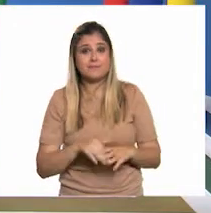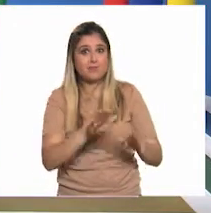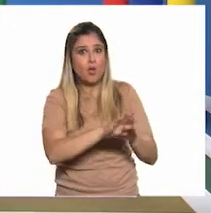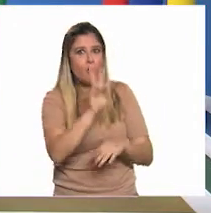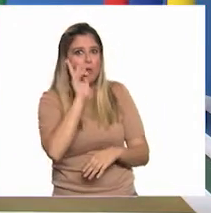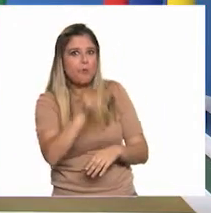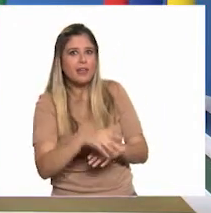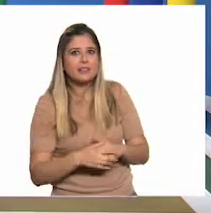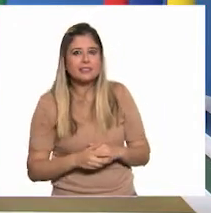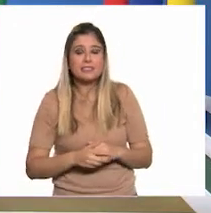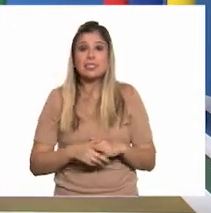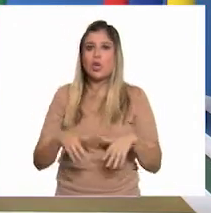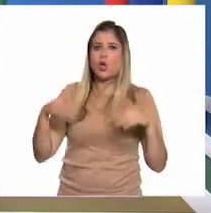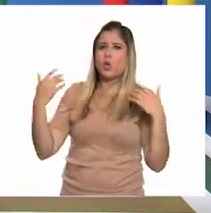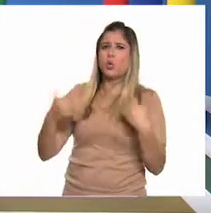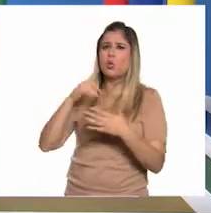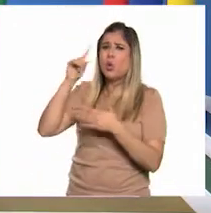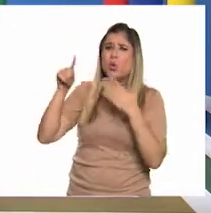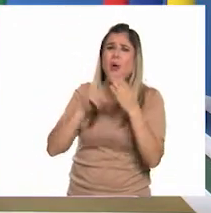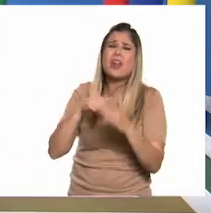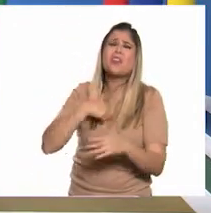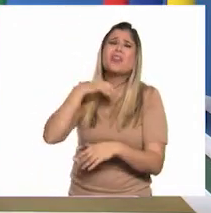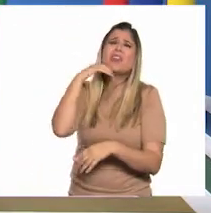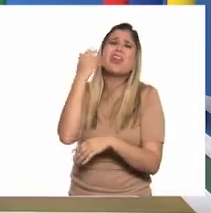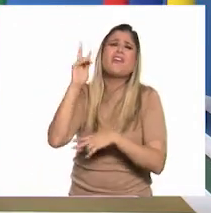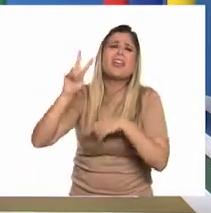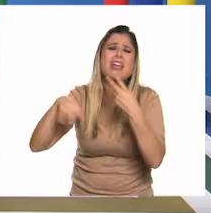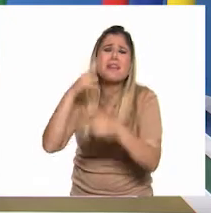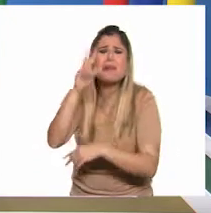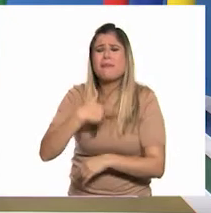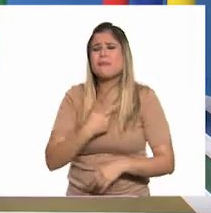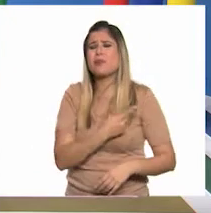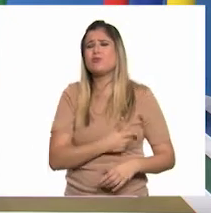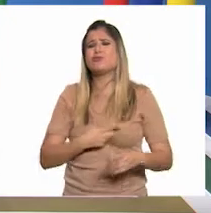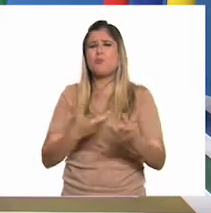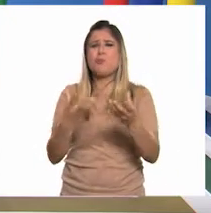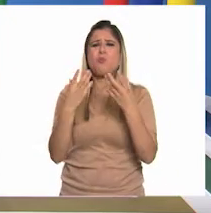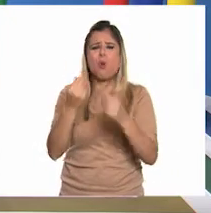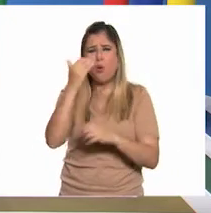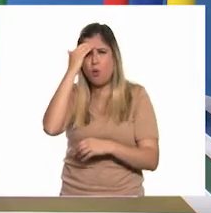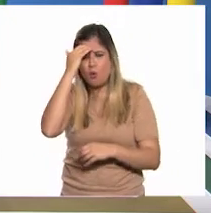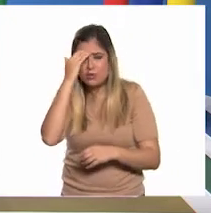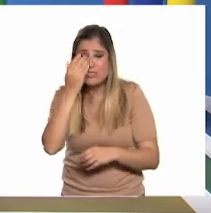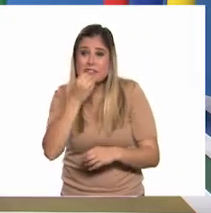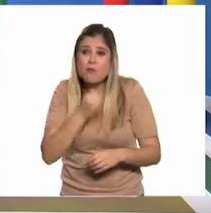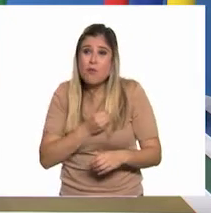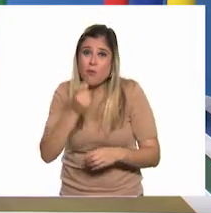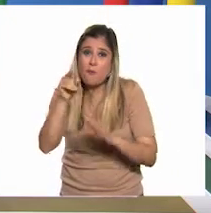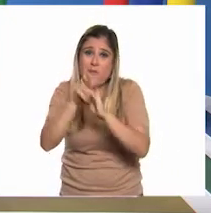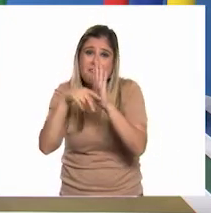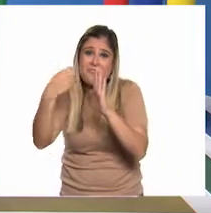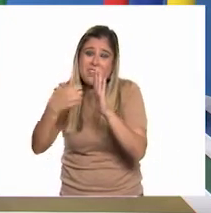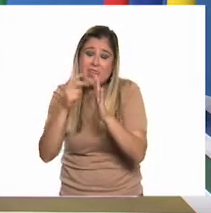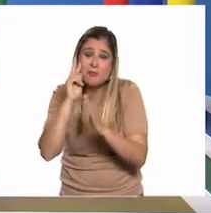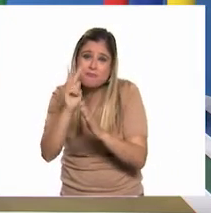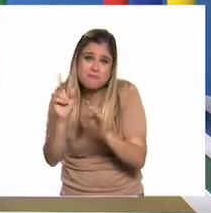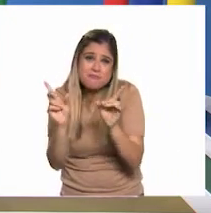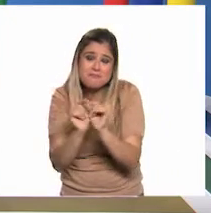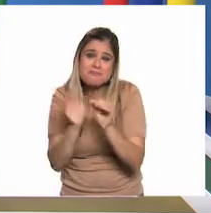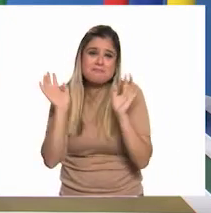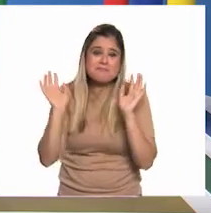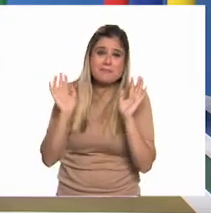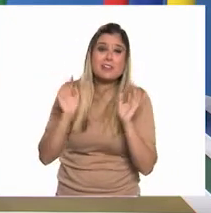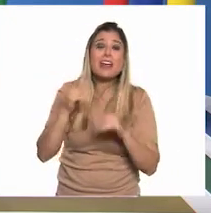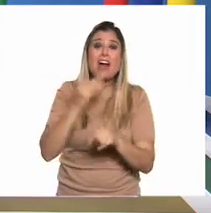Maestro, es del lugar al que quiero ir. Me gustó mucho conocerlo, aunque solo sea en el video. Ahora, me